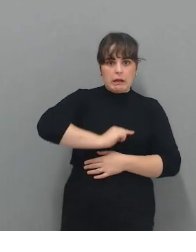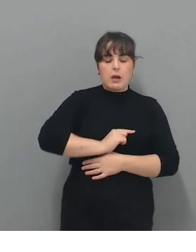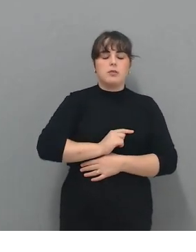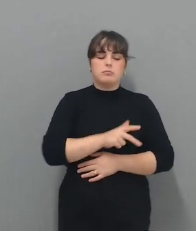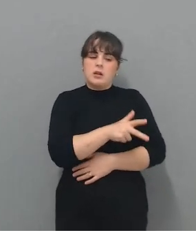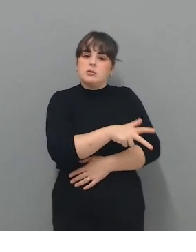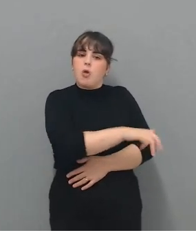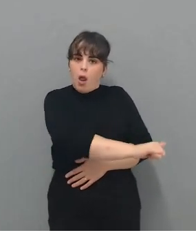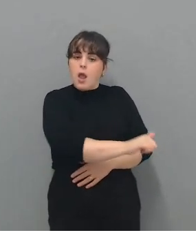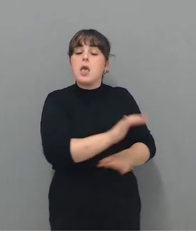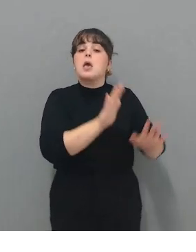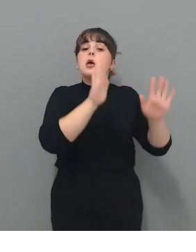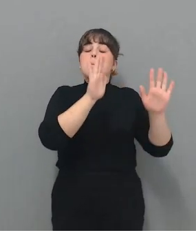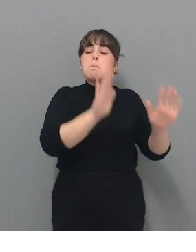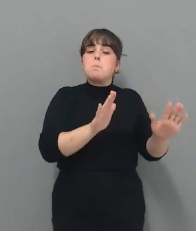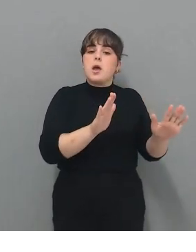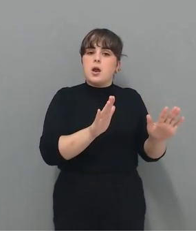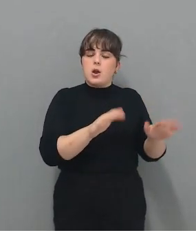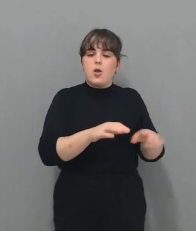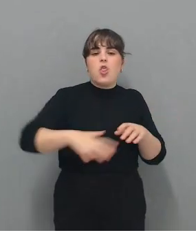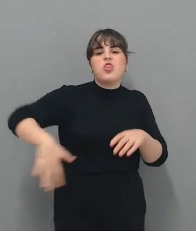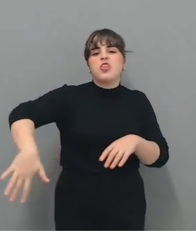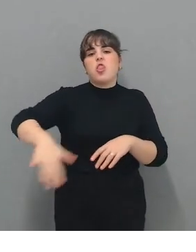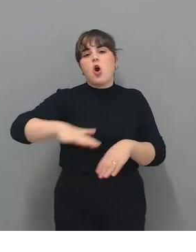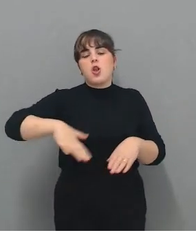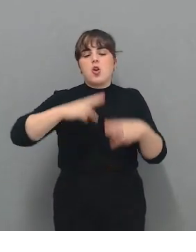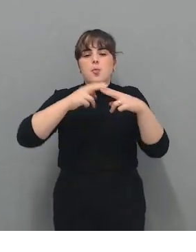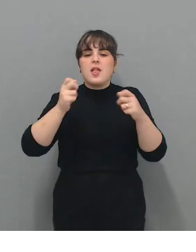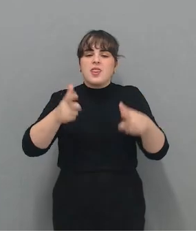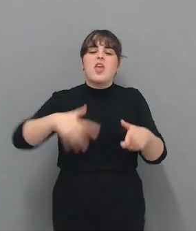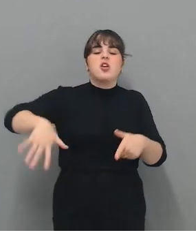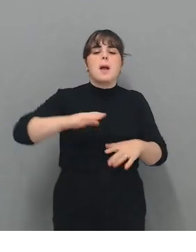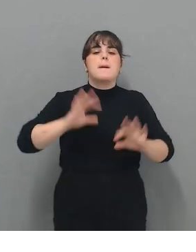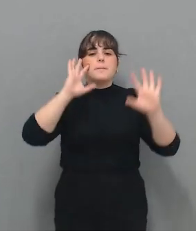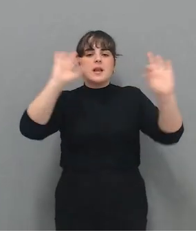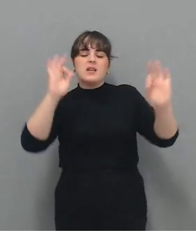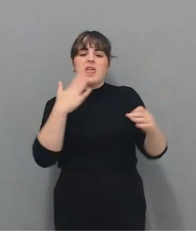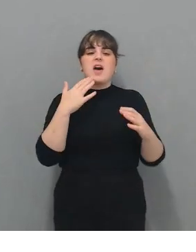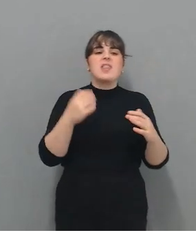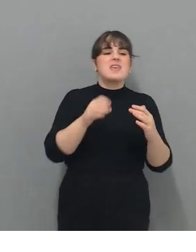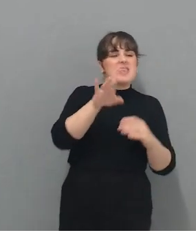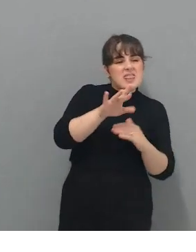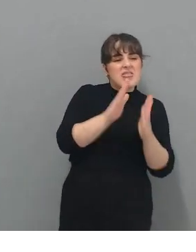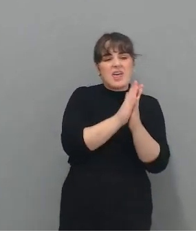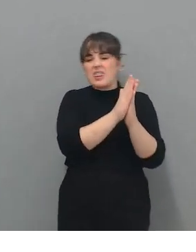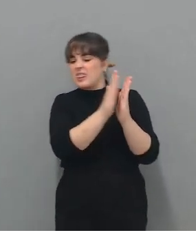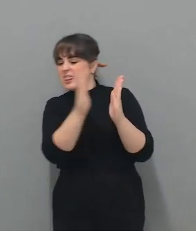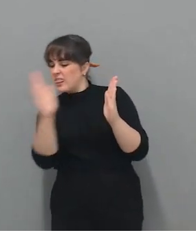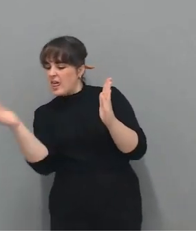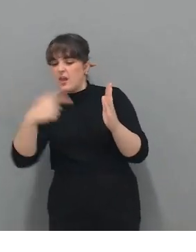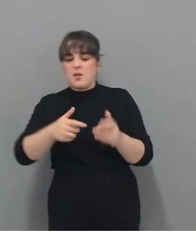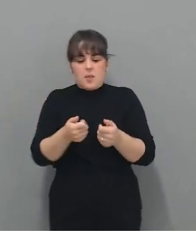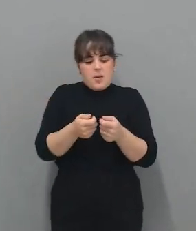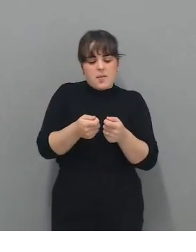debemos acudir a la franja peligrosa que creemos nosotros. 15, 16, donde ya empiezan a tener móviles, donde ellos empiezan a